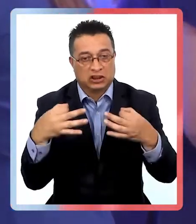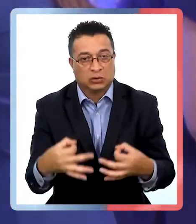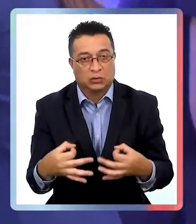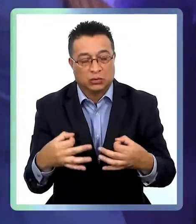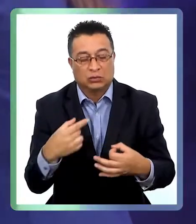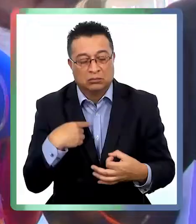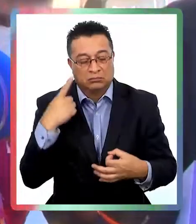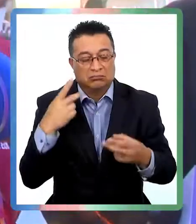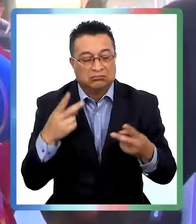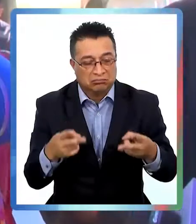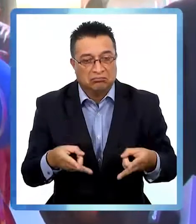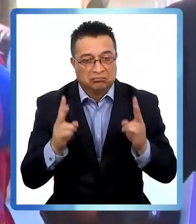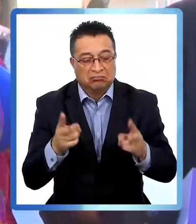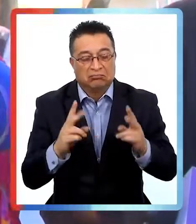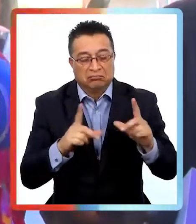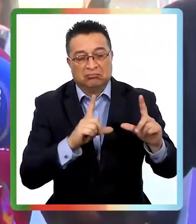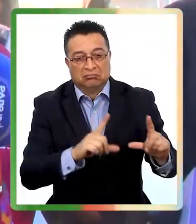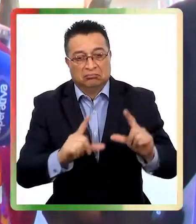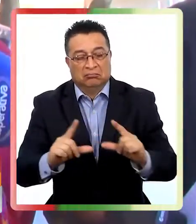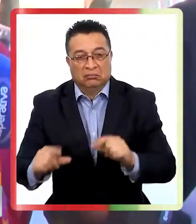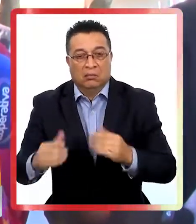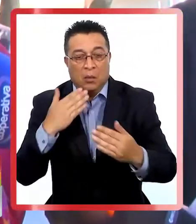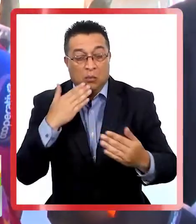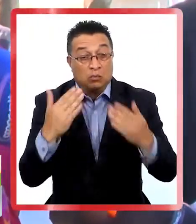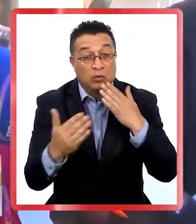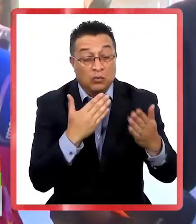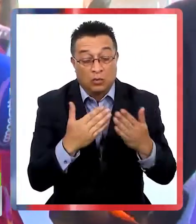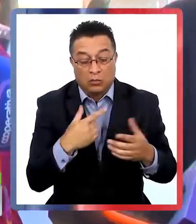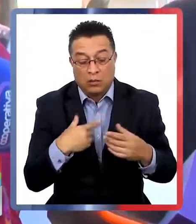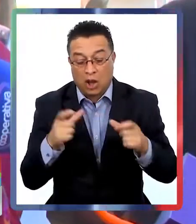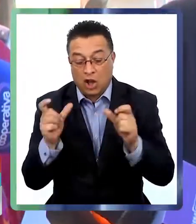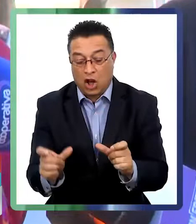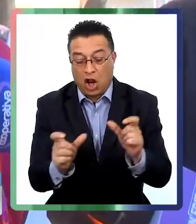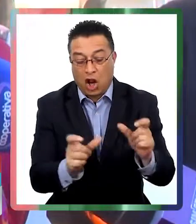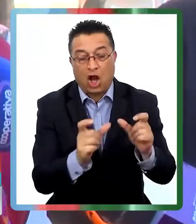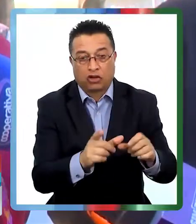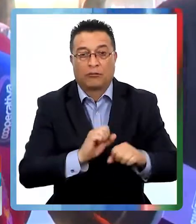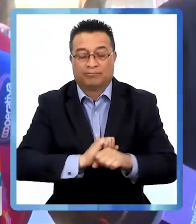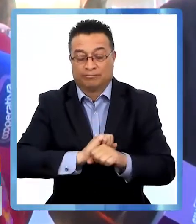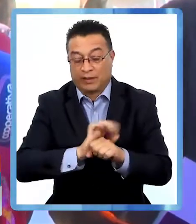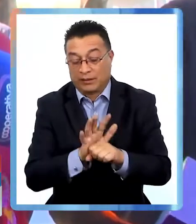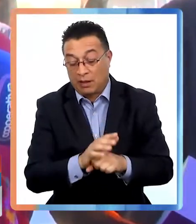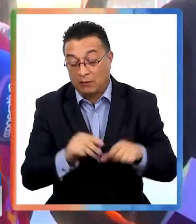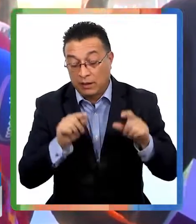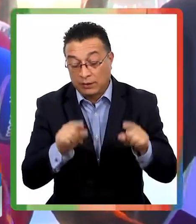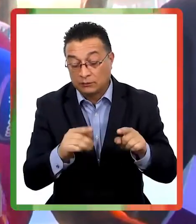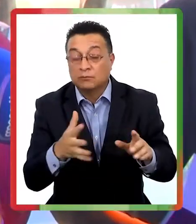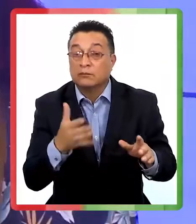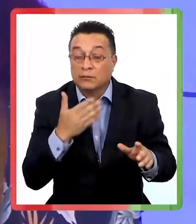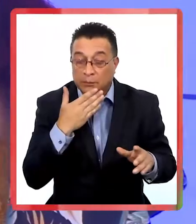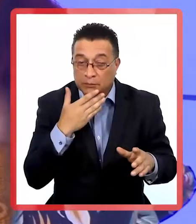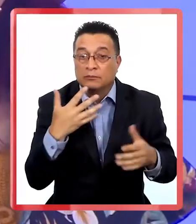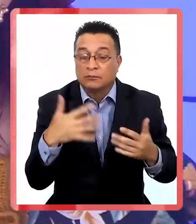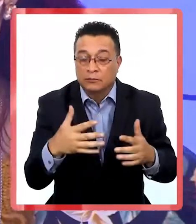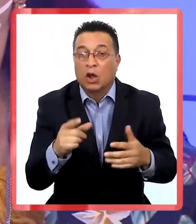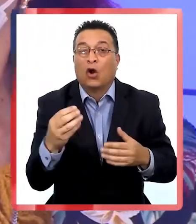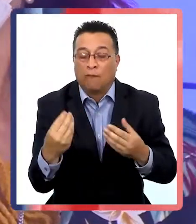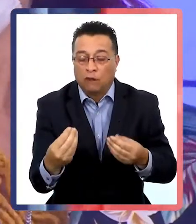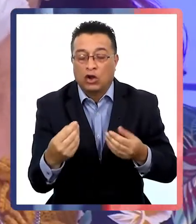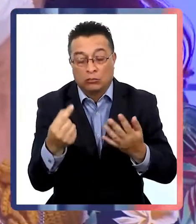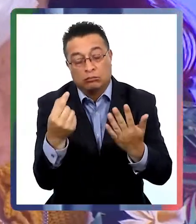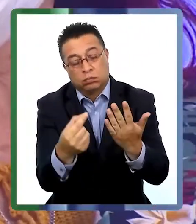que es lo único que nos permite disminuir el número de contagios e ir controlando la pandemia. Y esto se condice también con los buenos